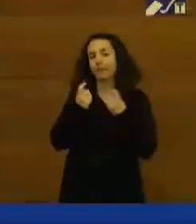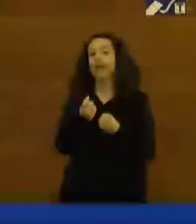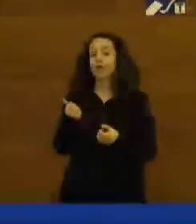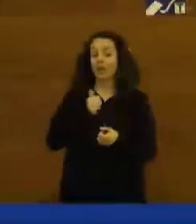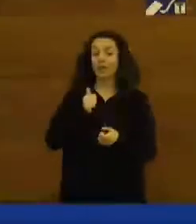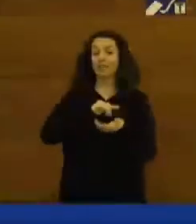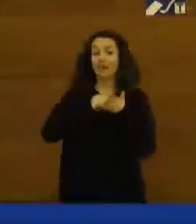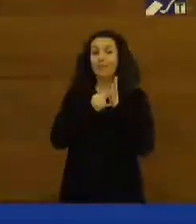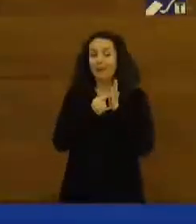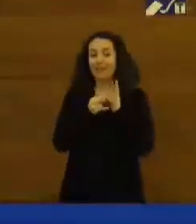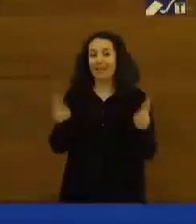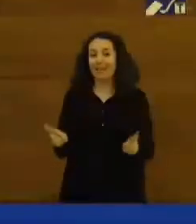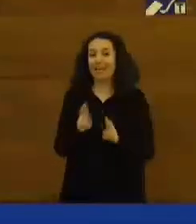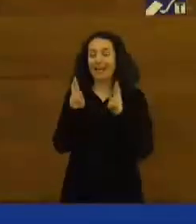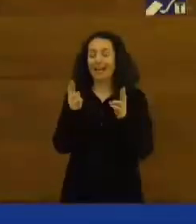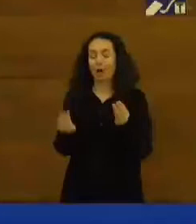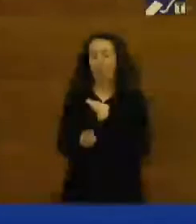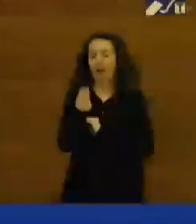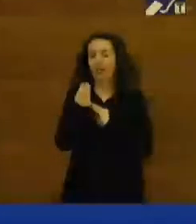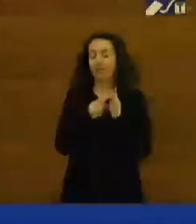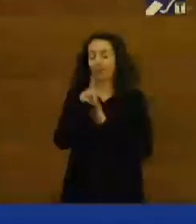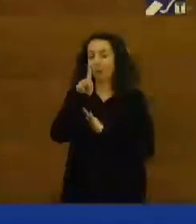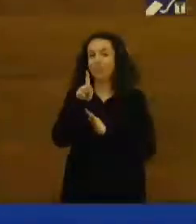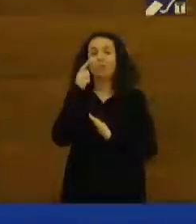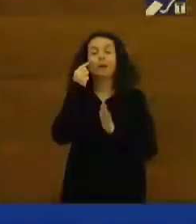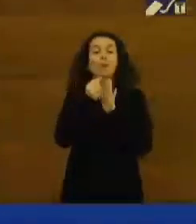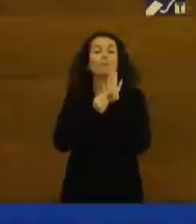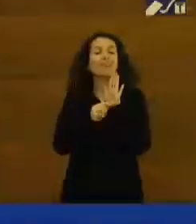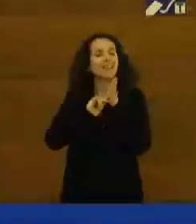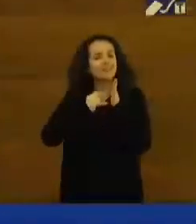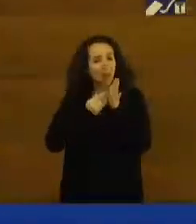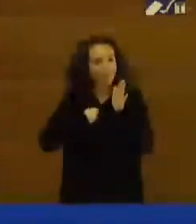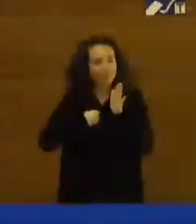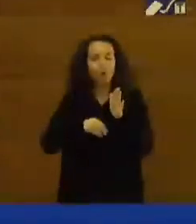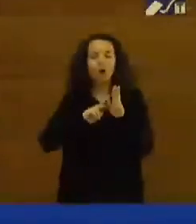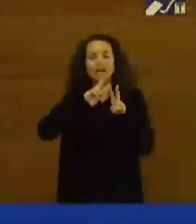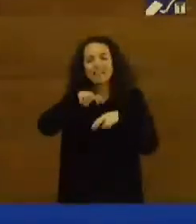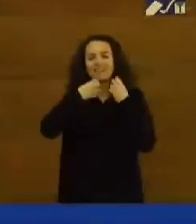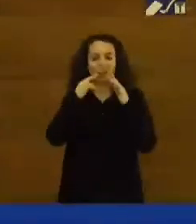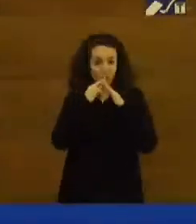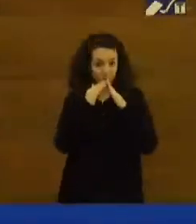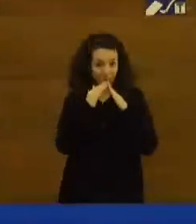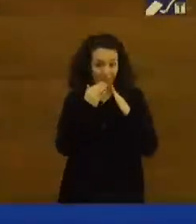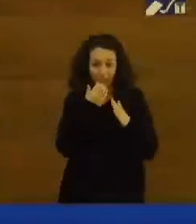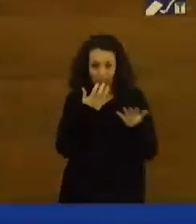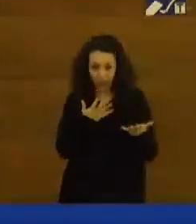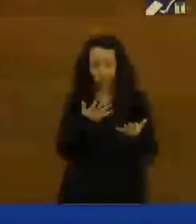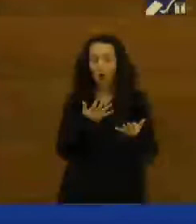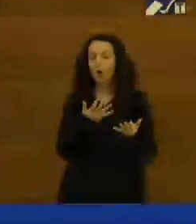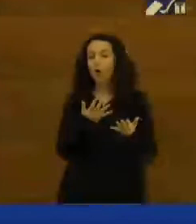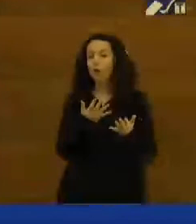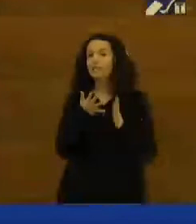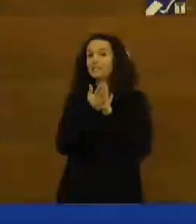recuperación, ¿no? Pero que las medidas que contempla el plan, por ejemplo, todo el tema de rehabilitación de viviendas, no dejen